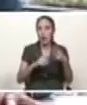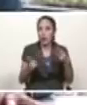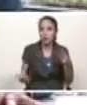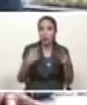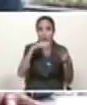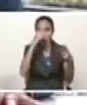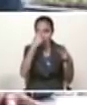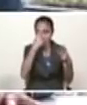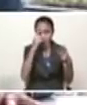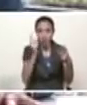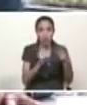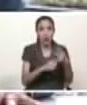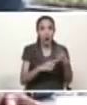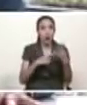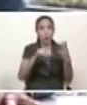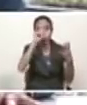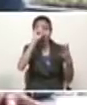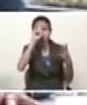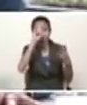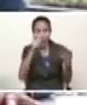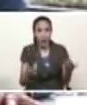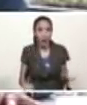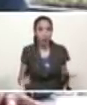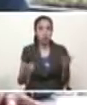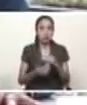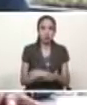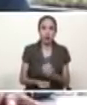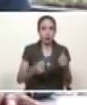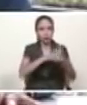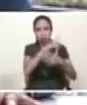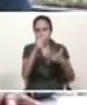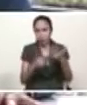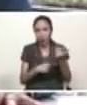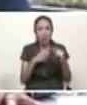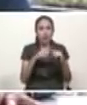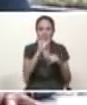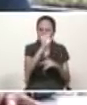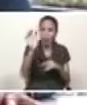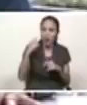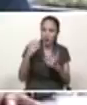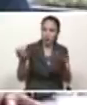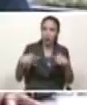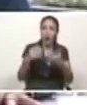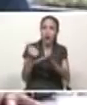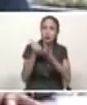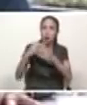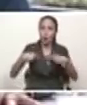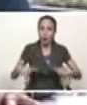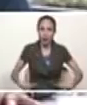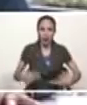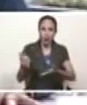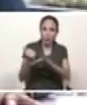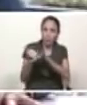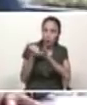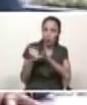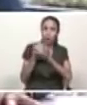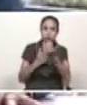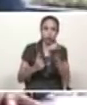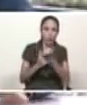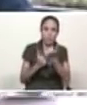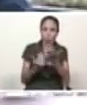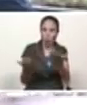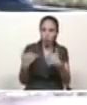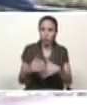la India de Turquía bueno diversas formas y expresiones de esa solidaridad de apoyo de ayuda humanitaria